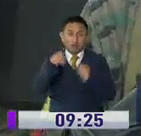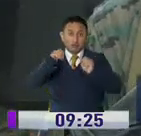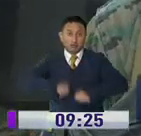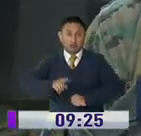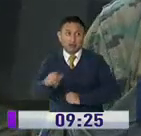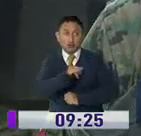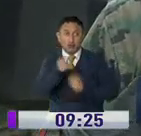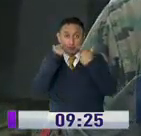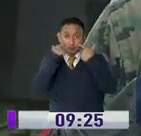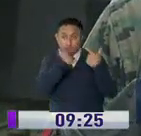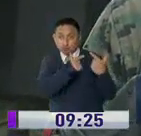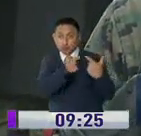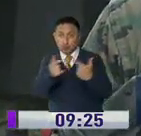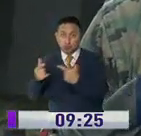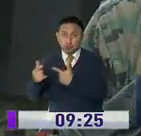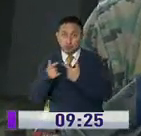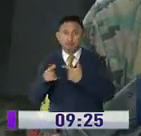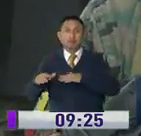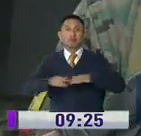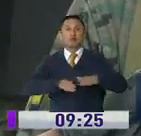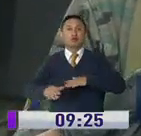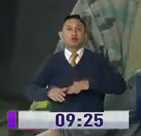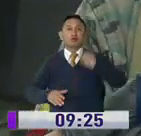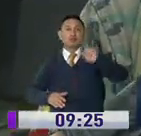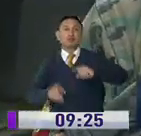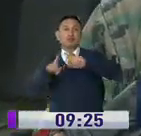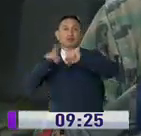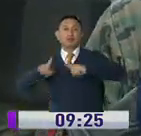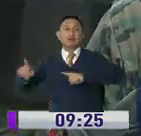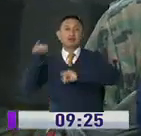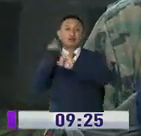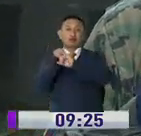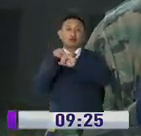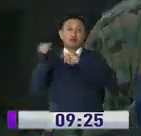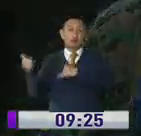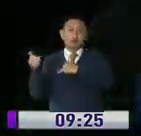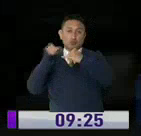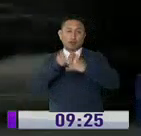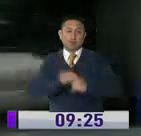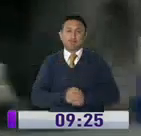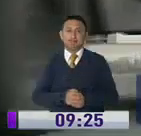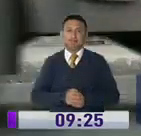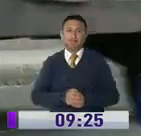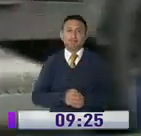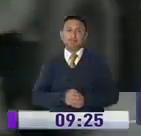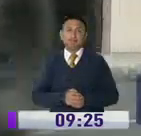a realizar estos patrullajes móviles en coordinación con las diferentes instituciones que nos acompañan.